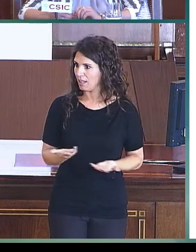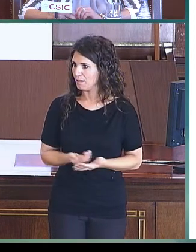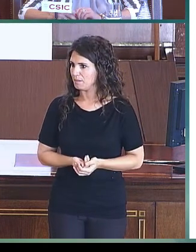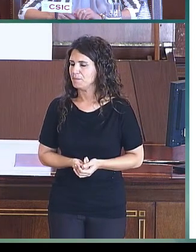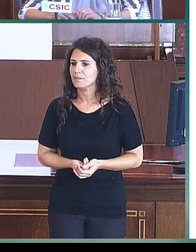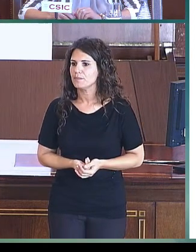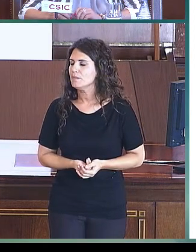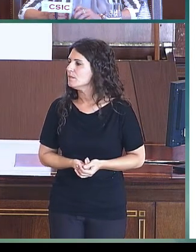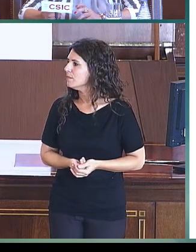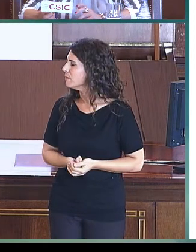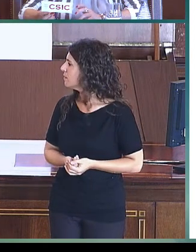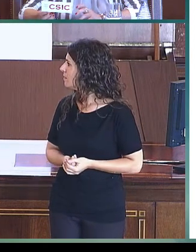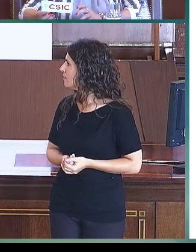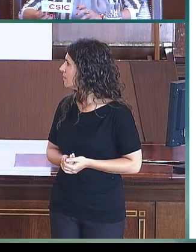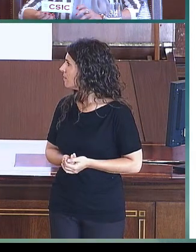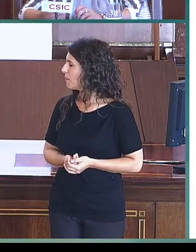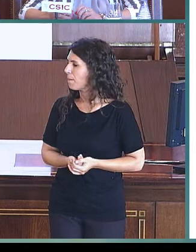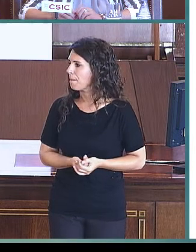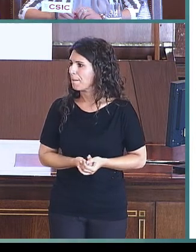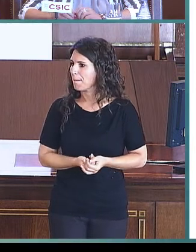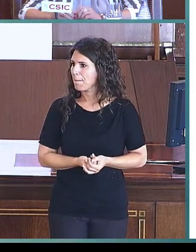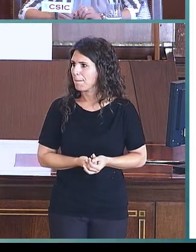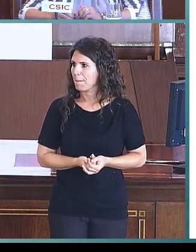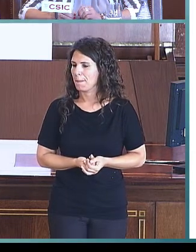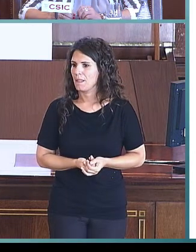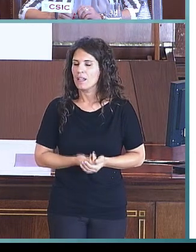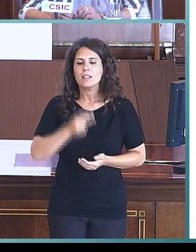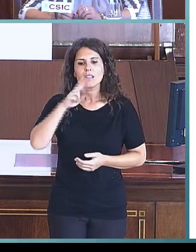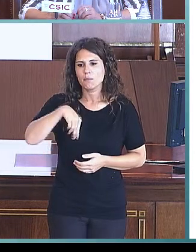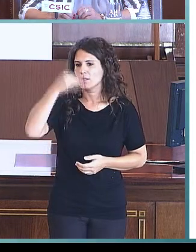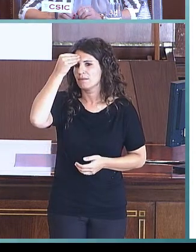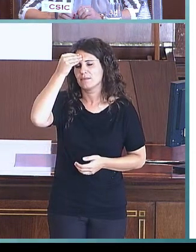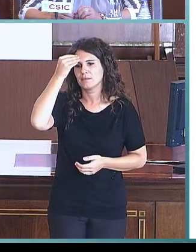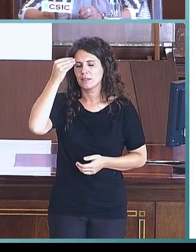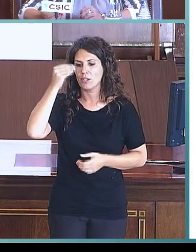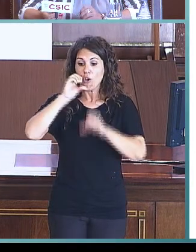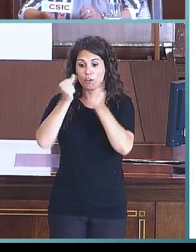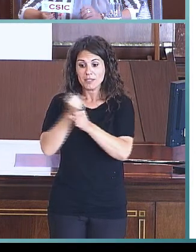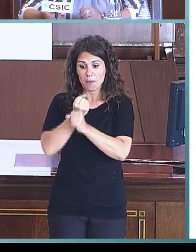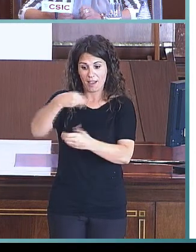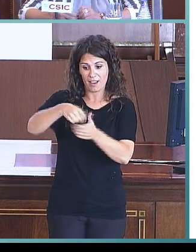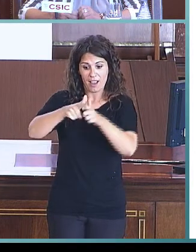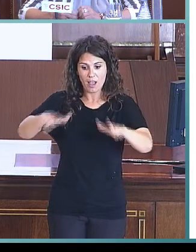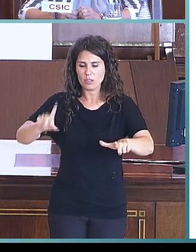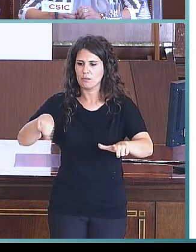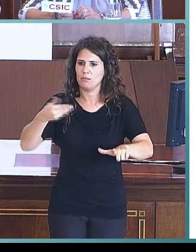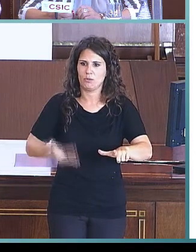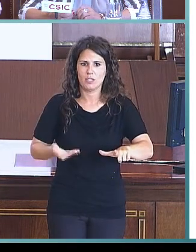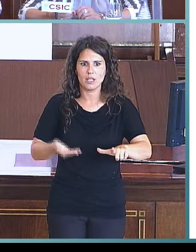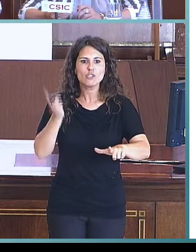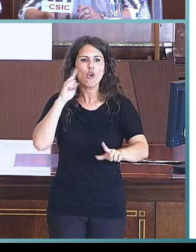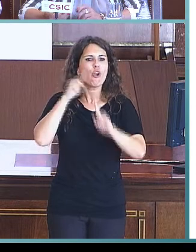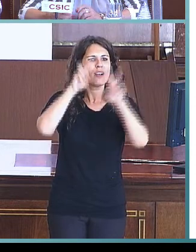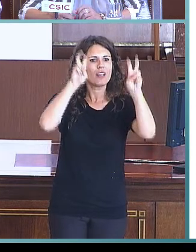Todo esto, bueno, pues fundamental también la manera de trabajar en el aula, no solo a nivel comunicativo, sino